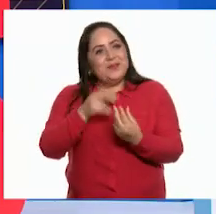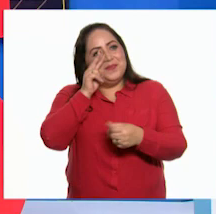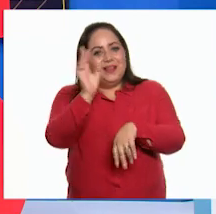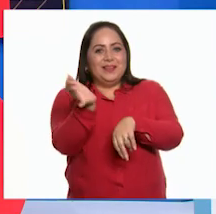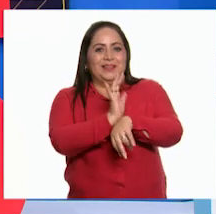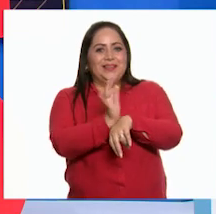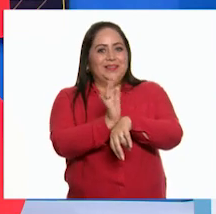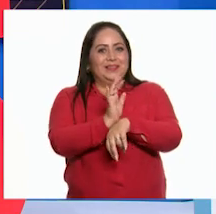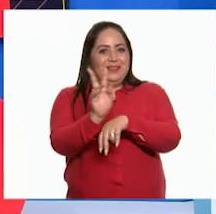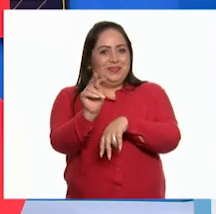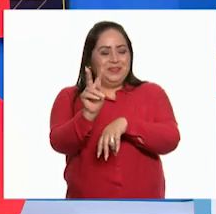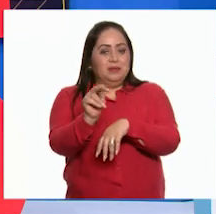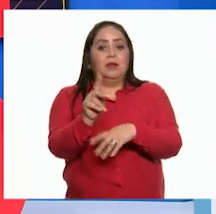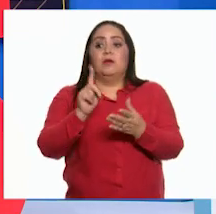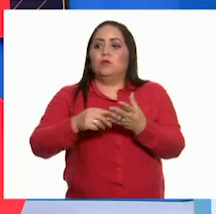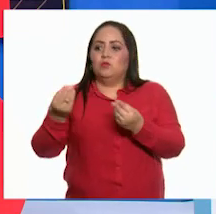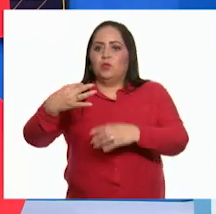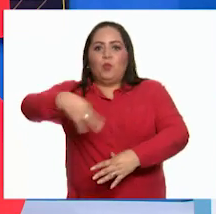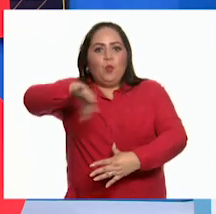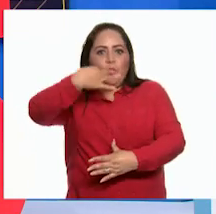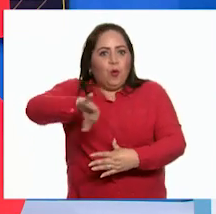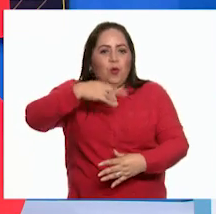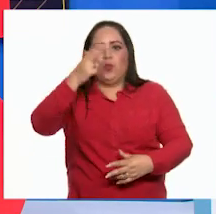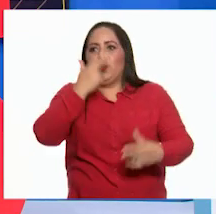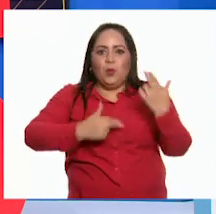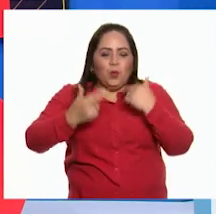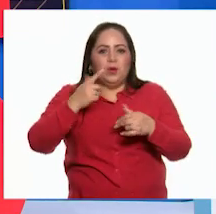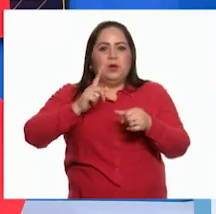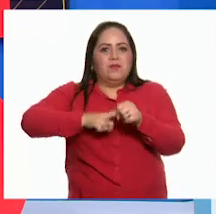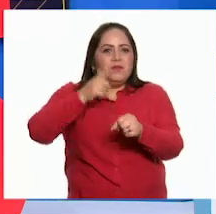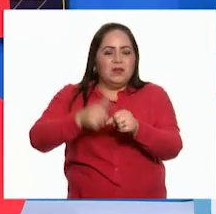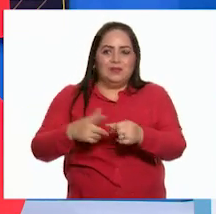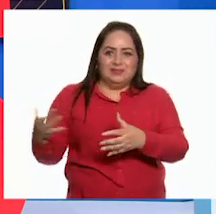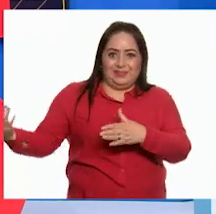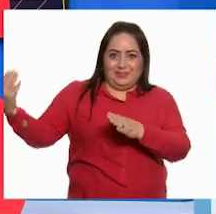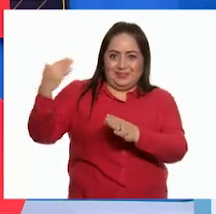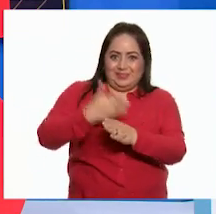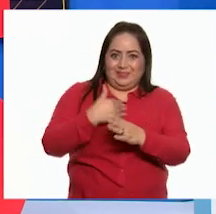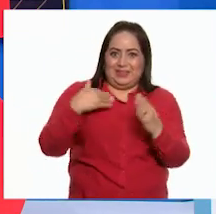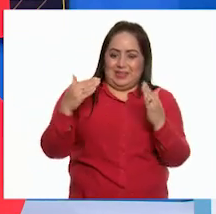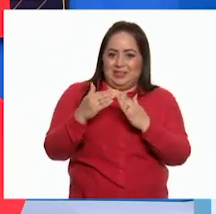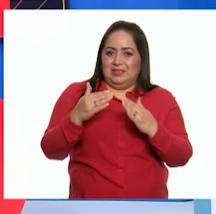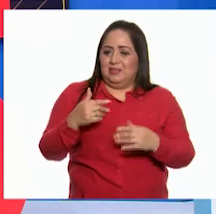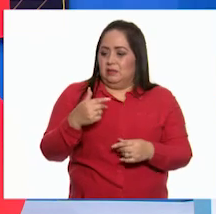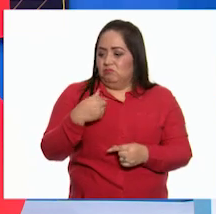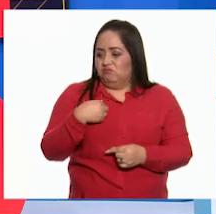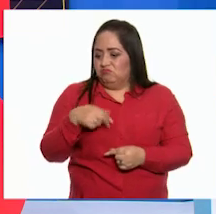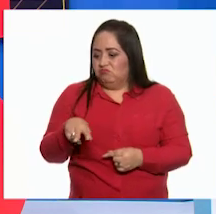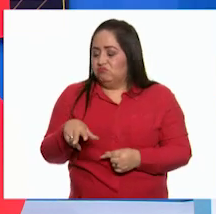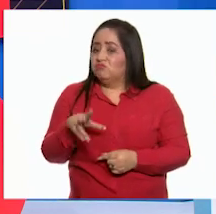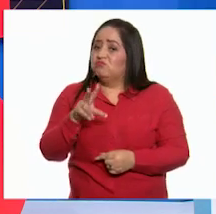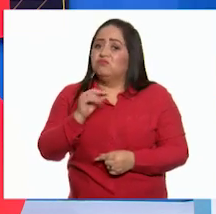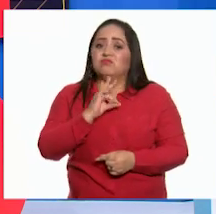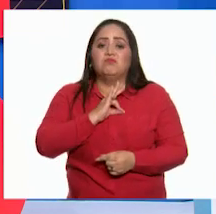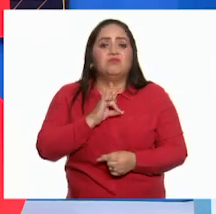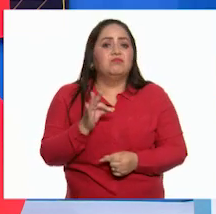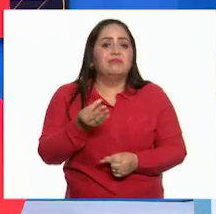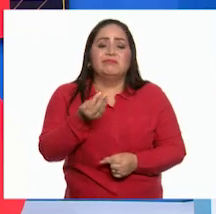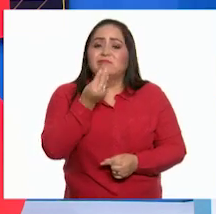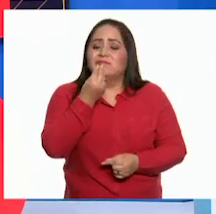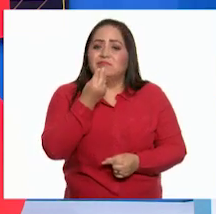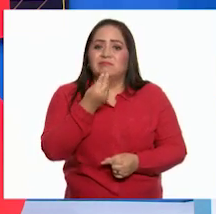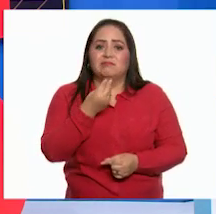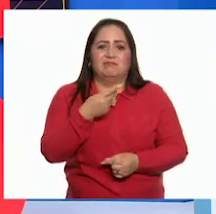película en la televisión. Llevaron muchas botanas, dulces, refrescos y alimentos que yo ni de broma podía consumir.